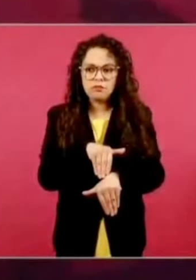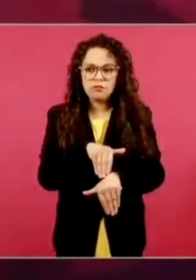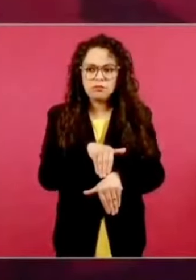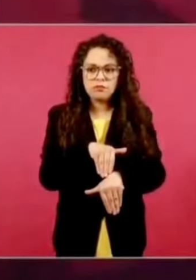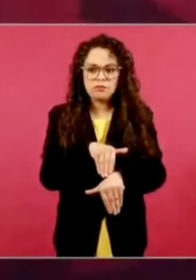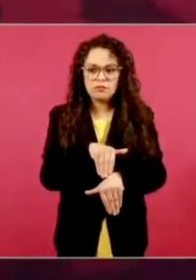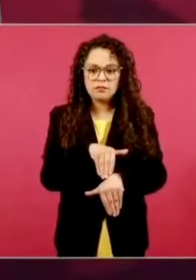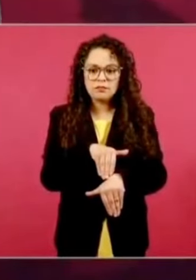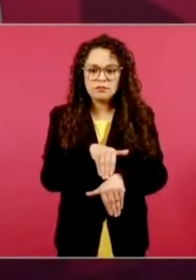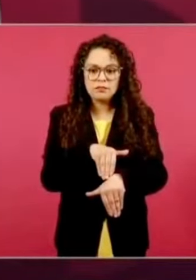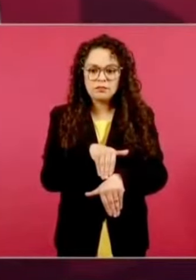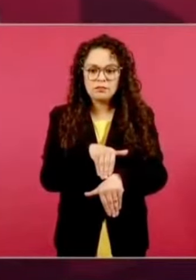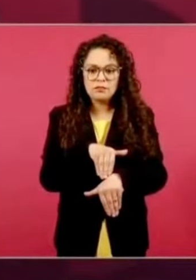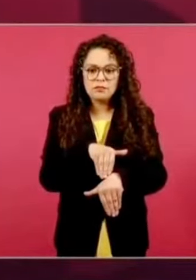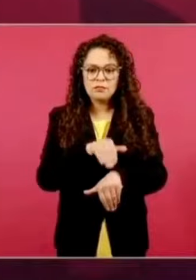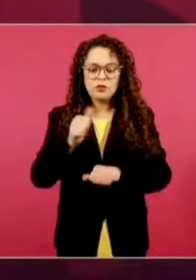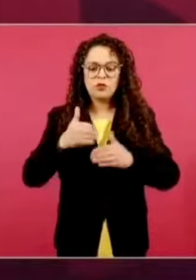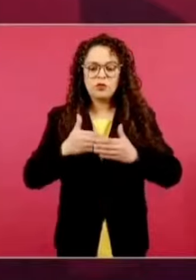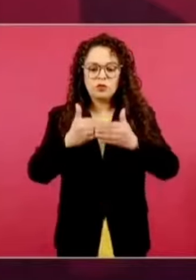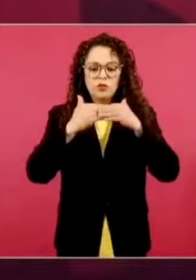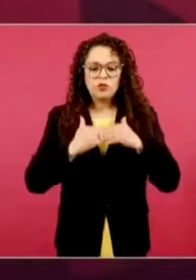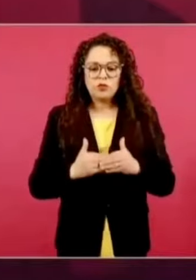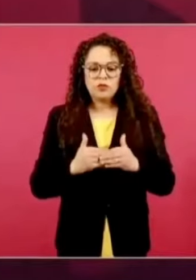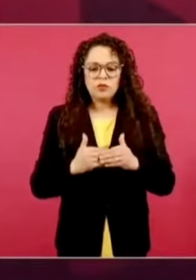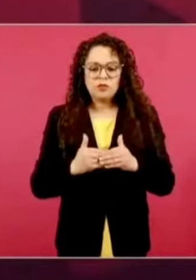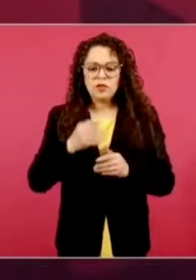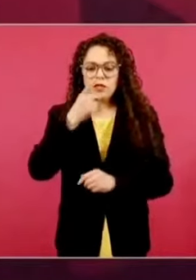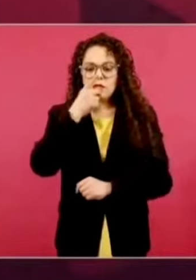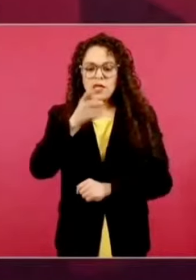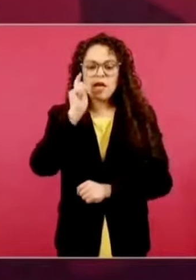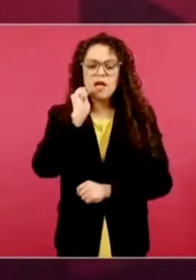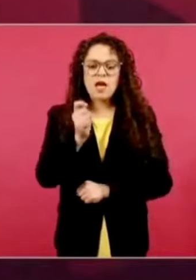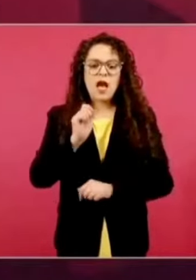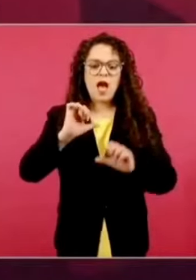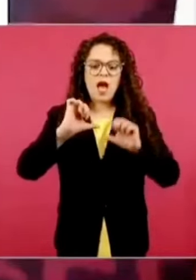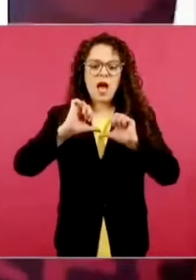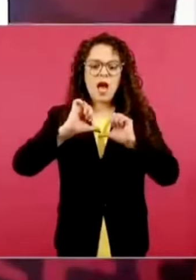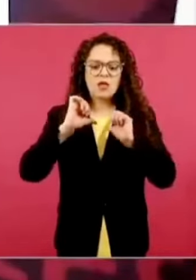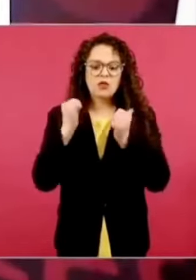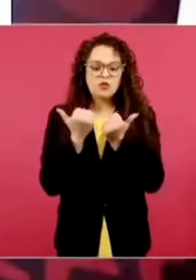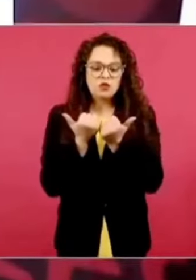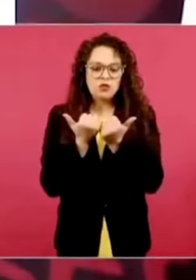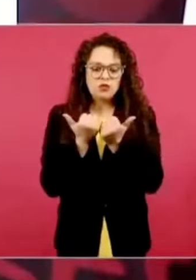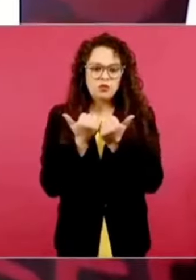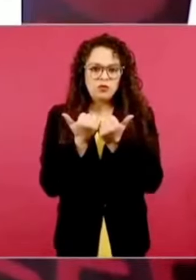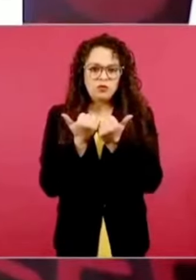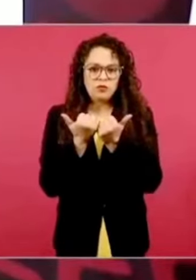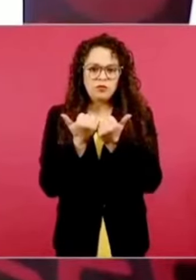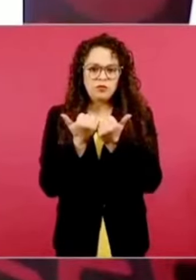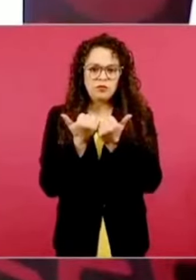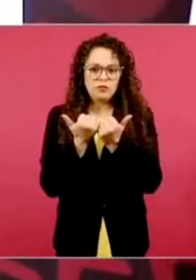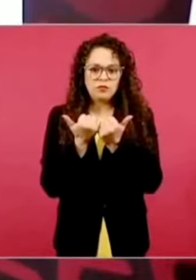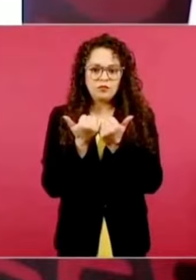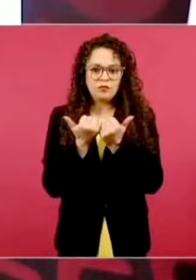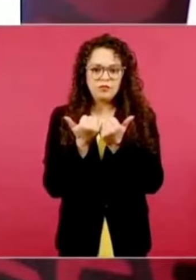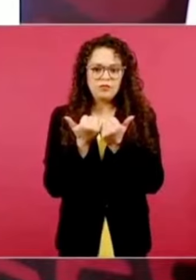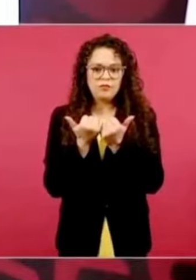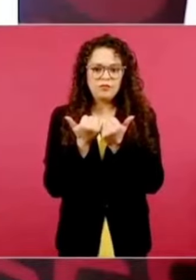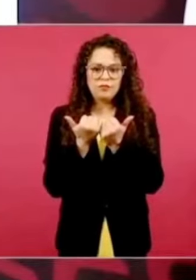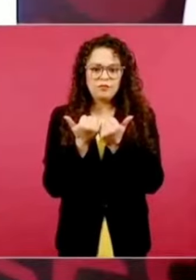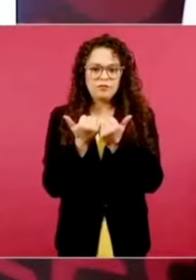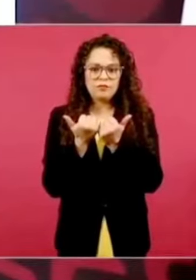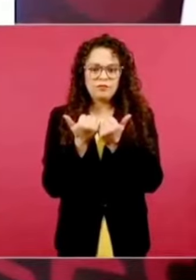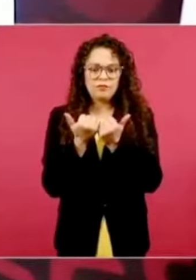Y hablan de una asociación, de esas llamadas no